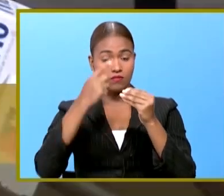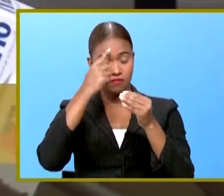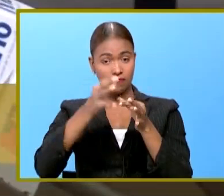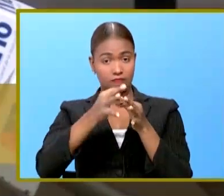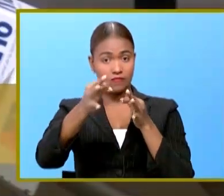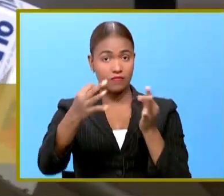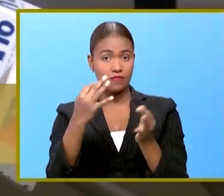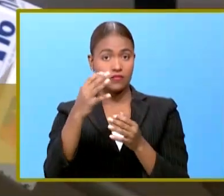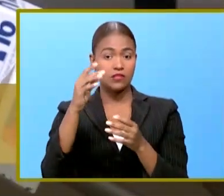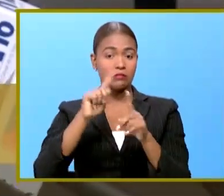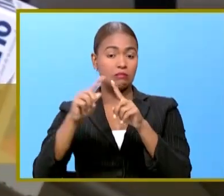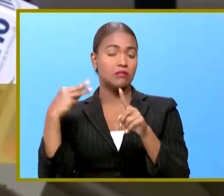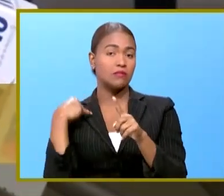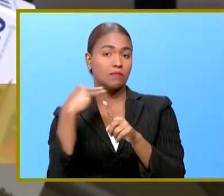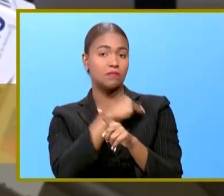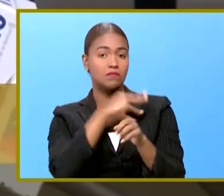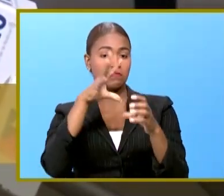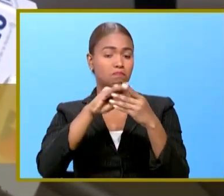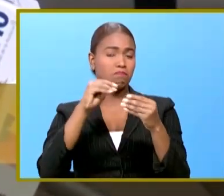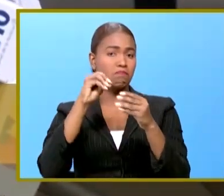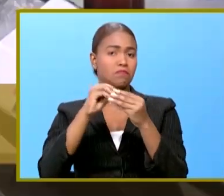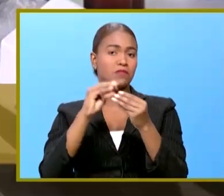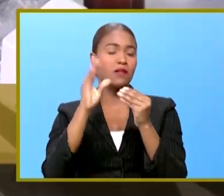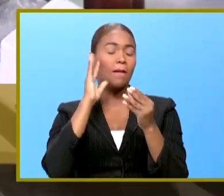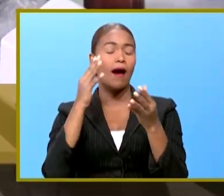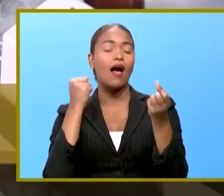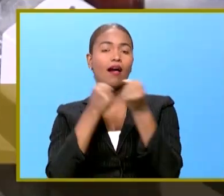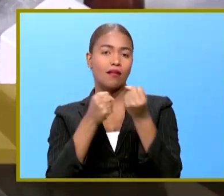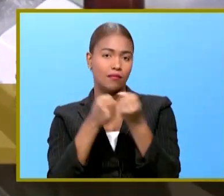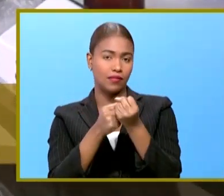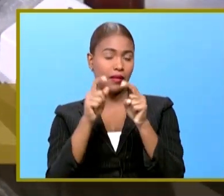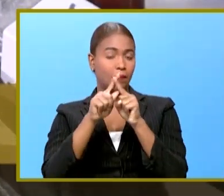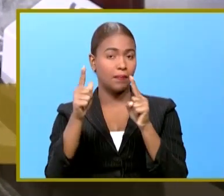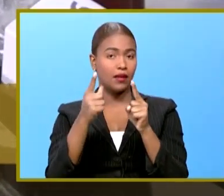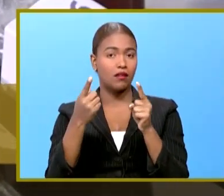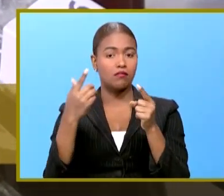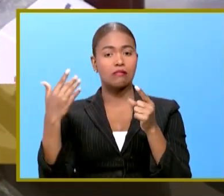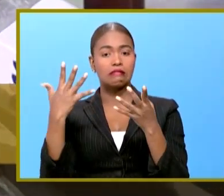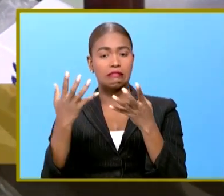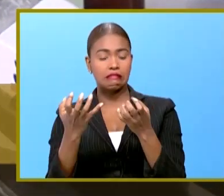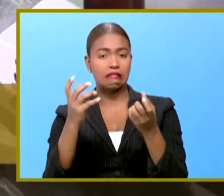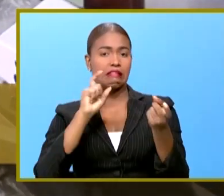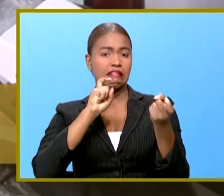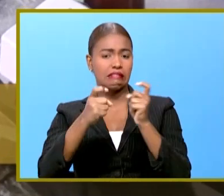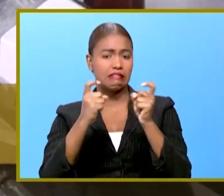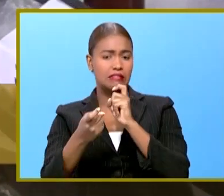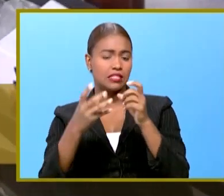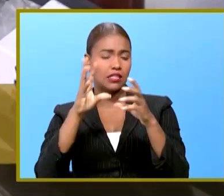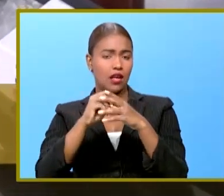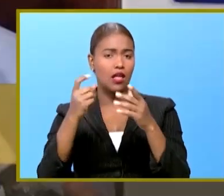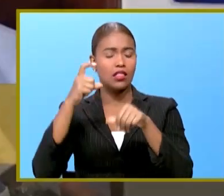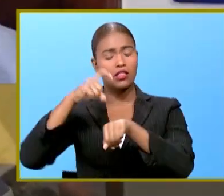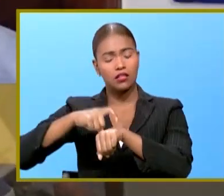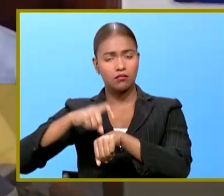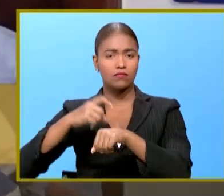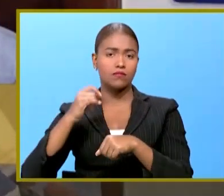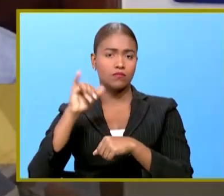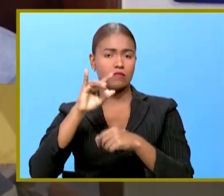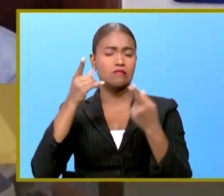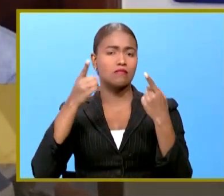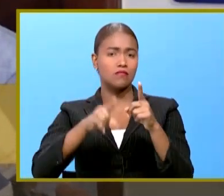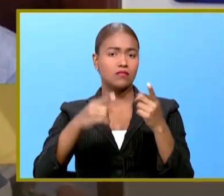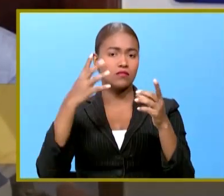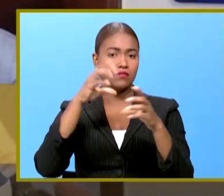algunos miembros de la Cámara Baja manifestaron que darán su apoyo pero piden innovación y endurecimiento de las medidas tal es el